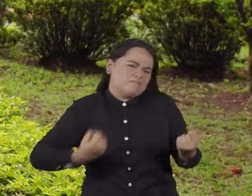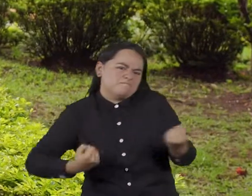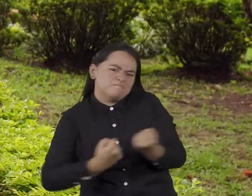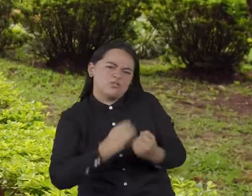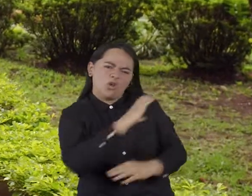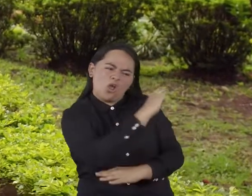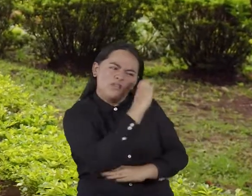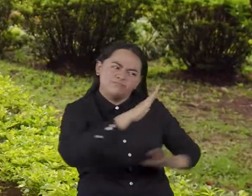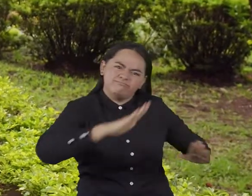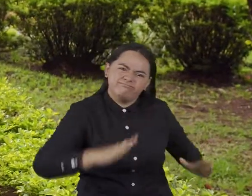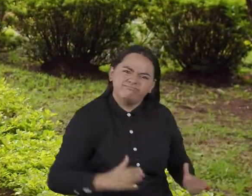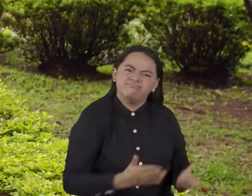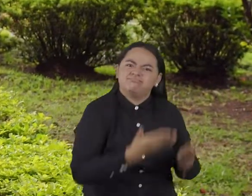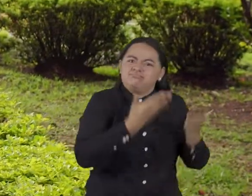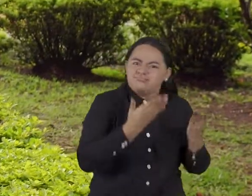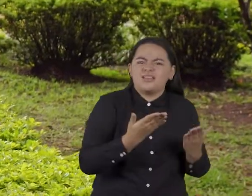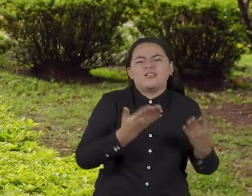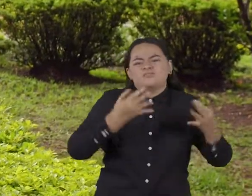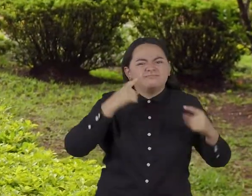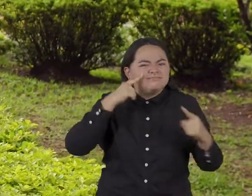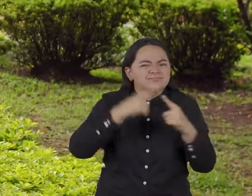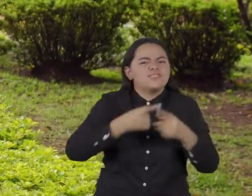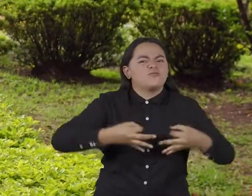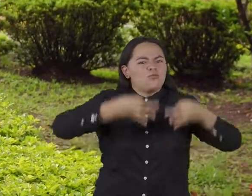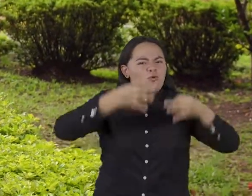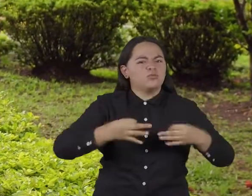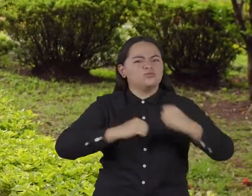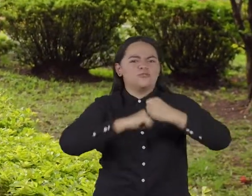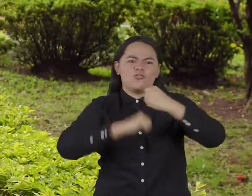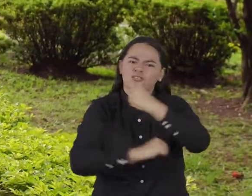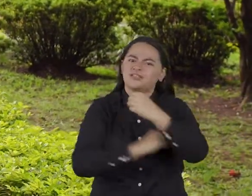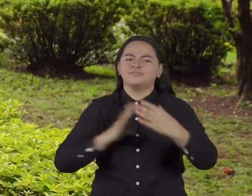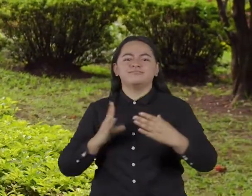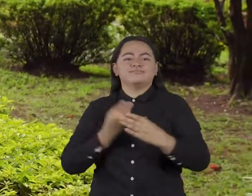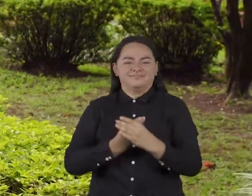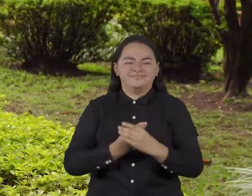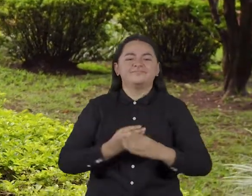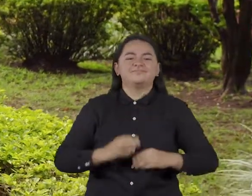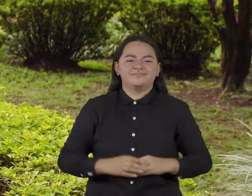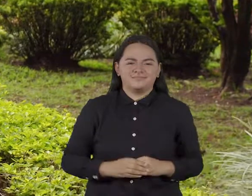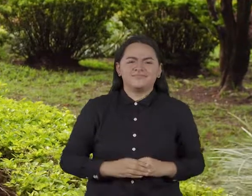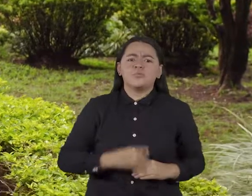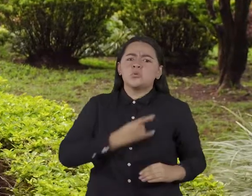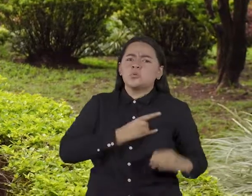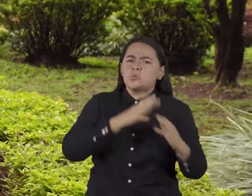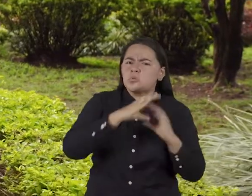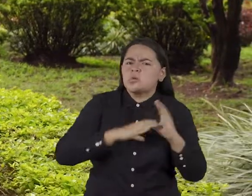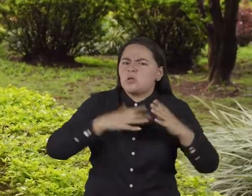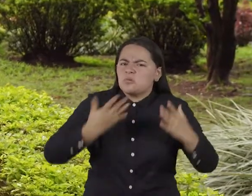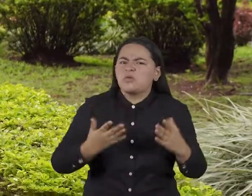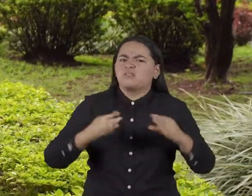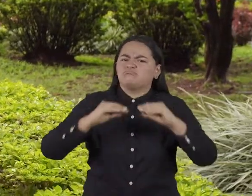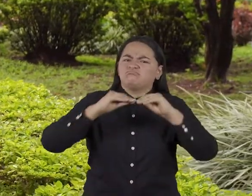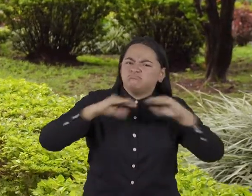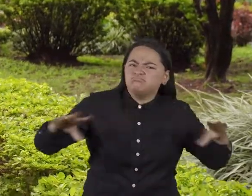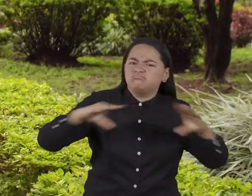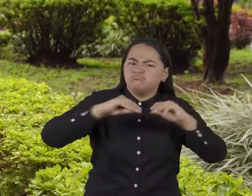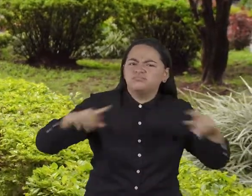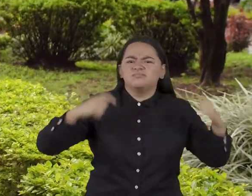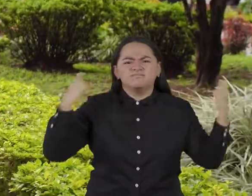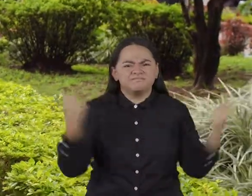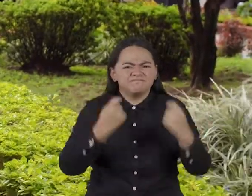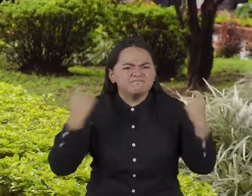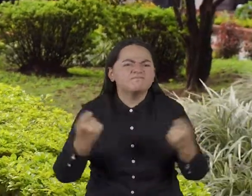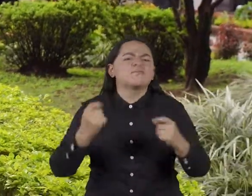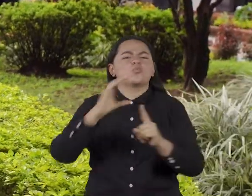sus liderazgos, a tener una Colombia justa, sustentable e incluyente. El mejor aporte que podemos hacer desde la universidad, es